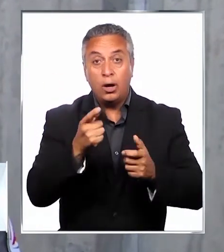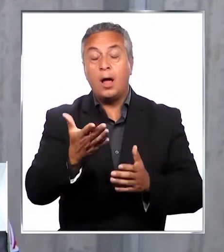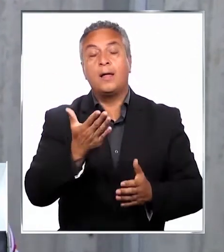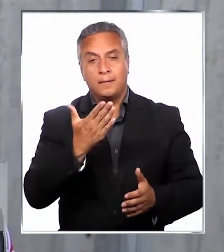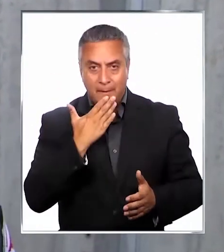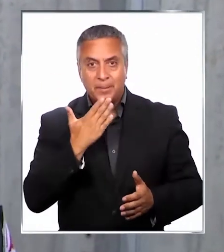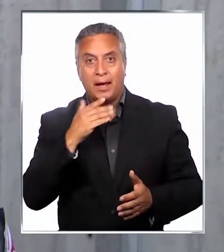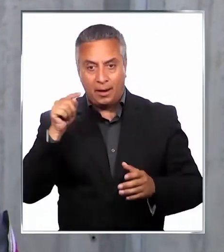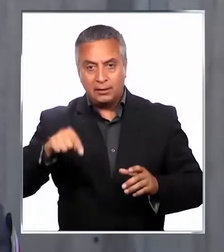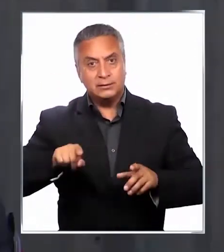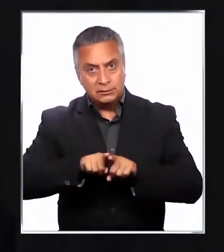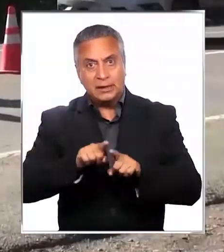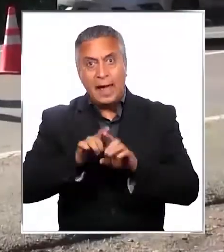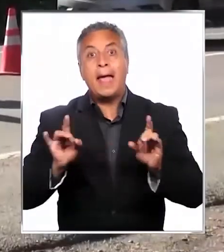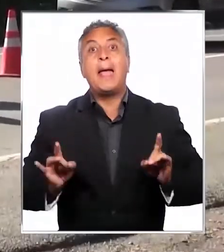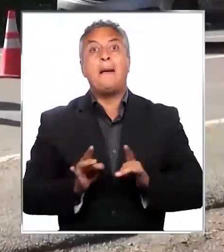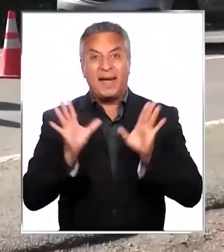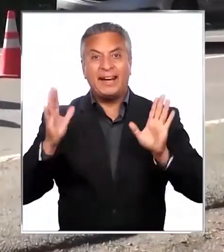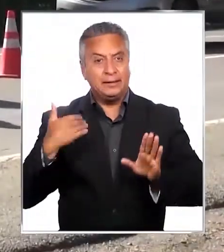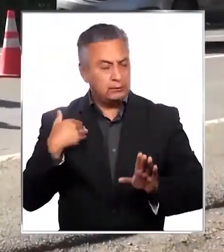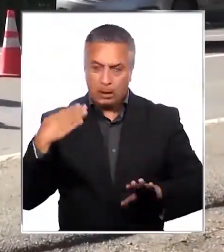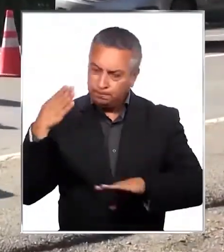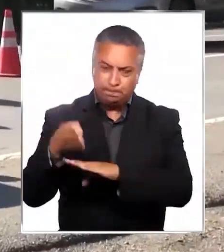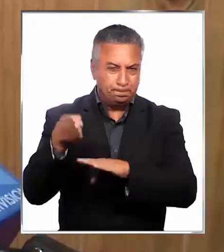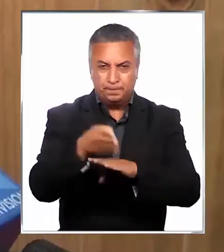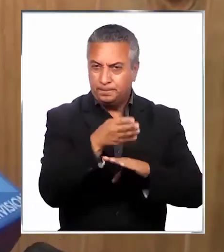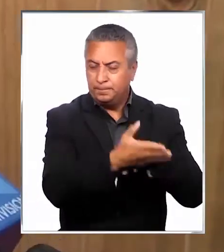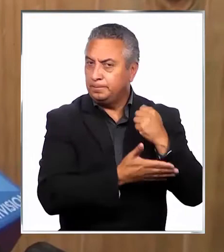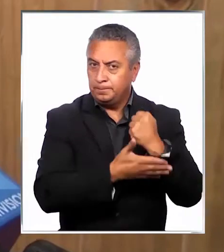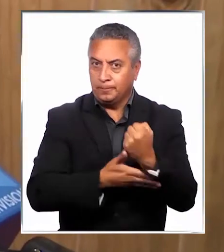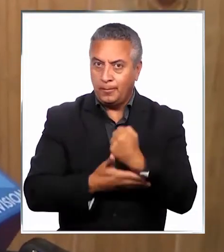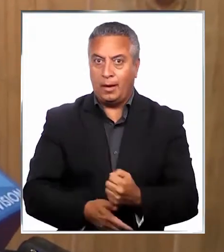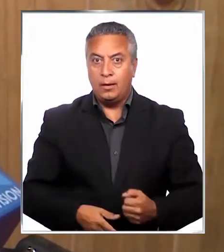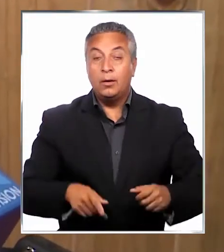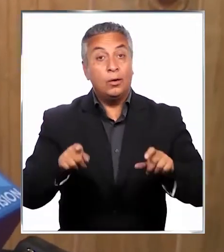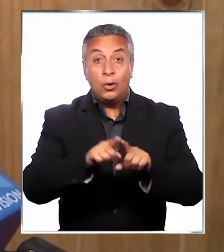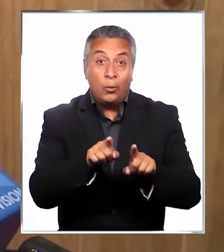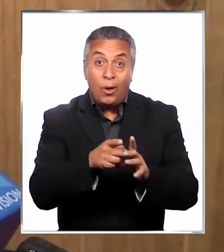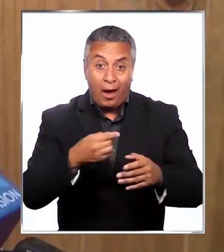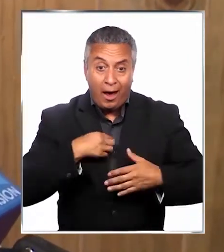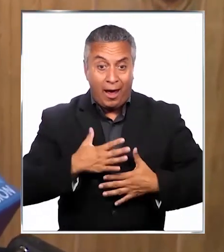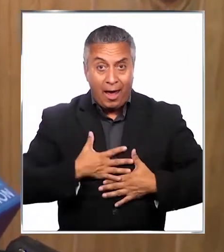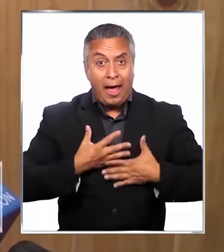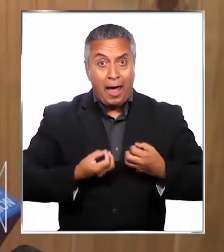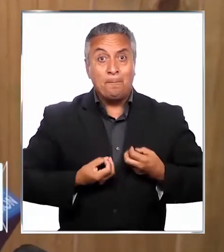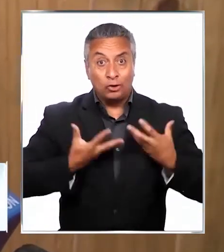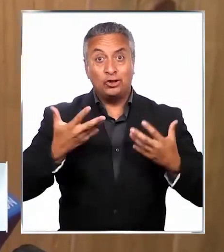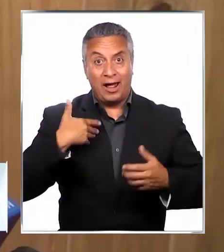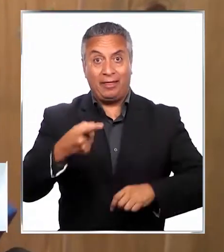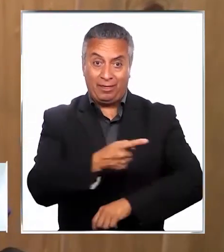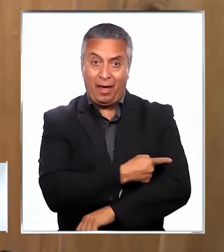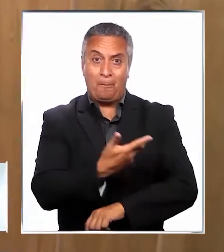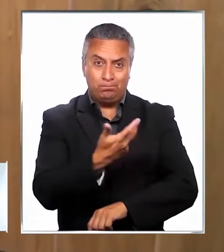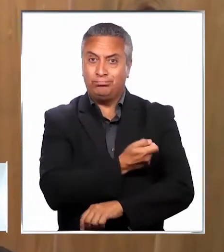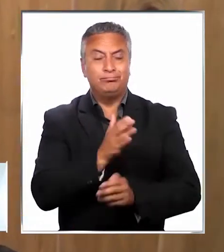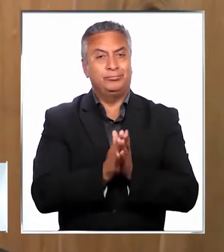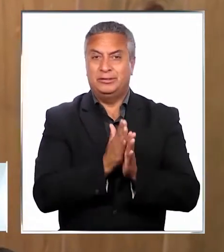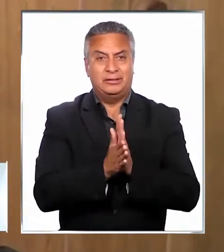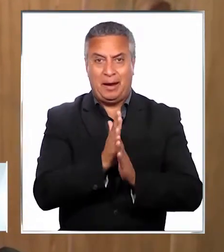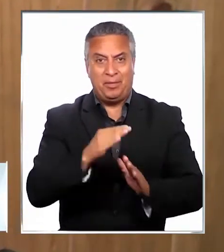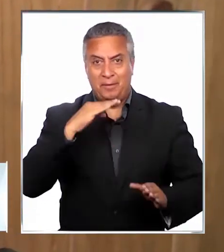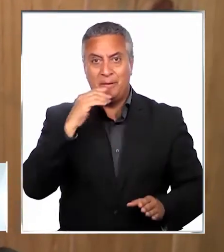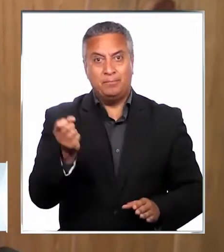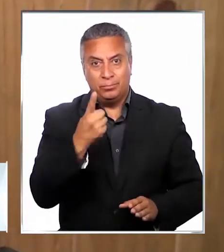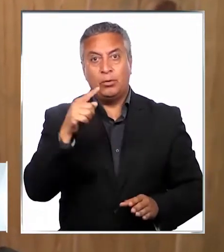todo eso, lo que acarrea la emergencia. Igual lo emocionante de ser como de los primeros que uno se vacuna contra el coronavirus,